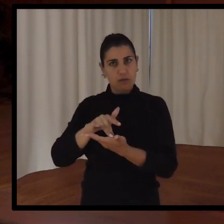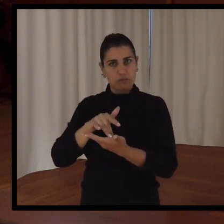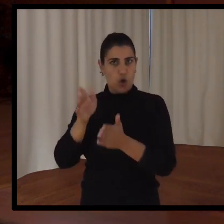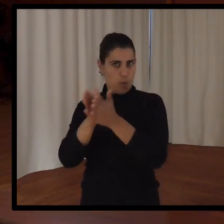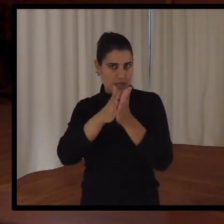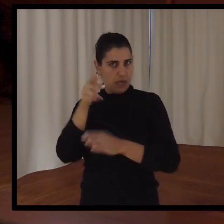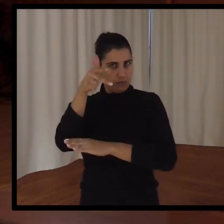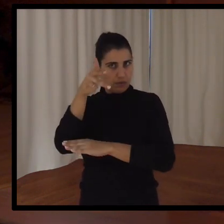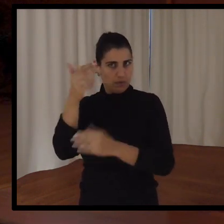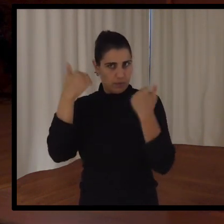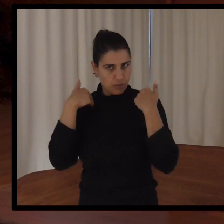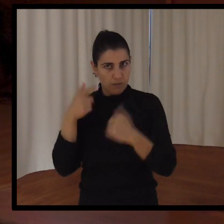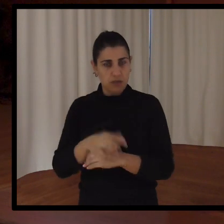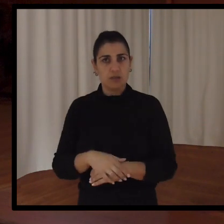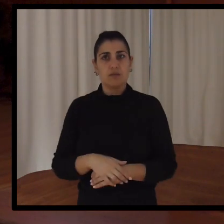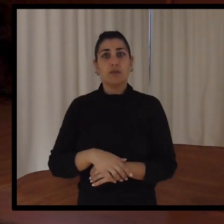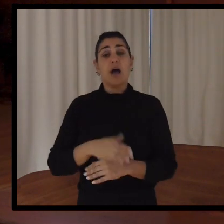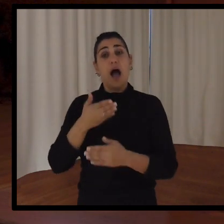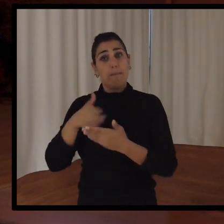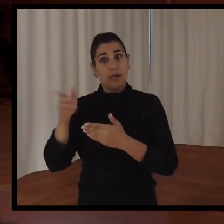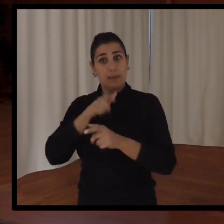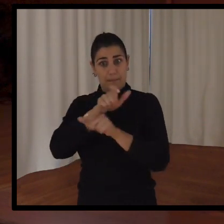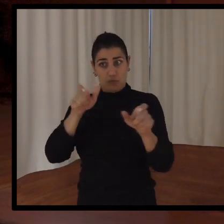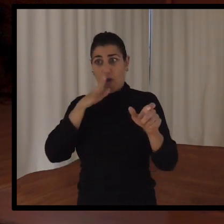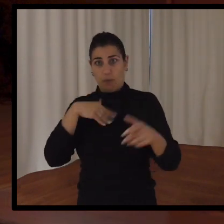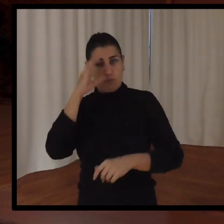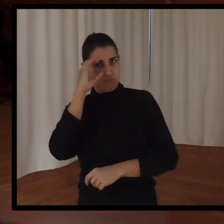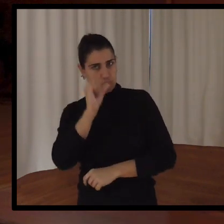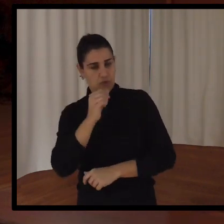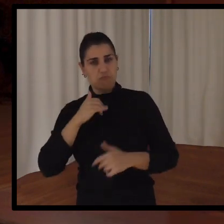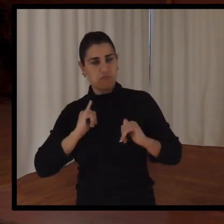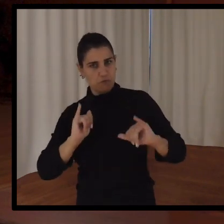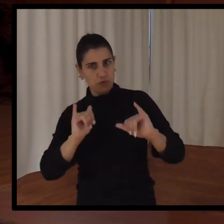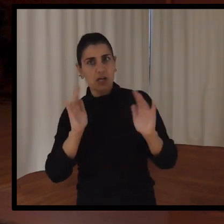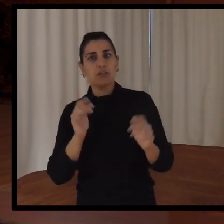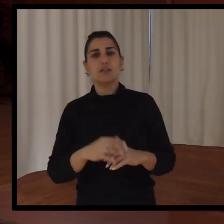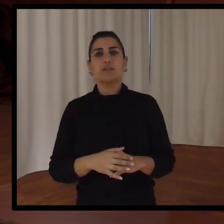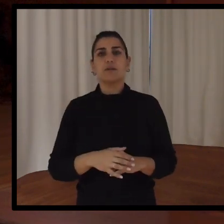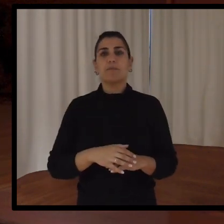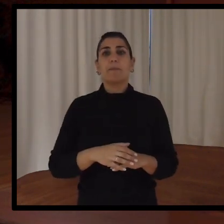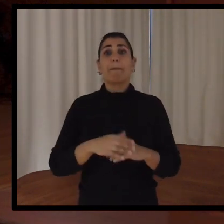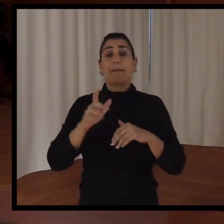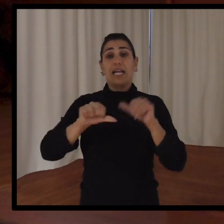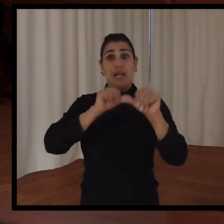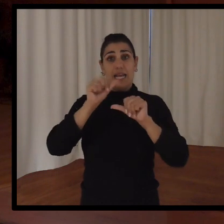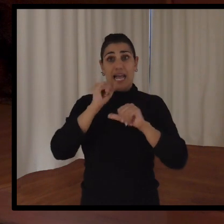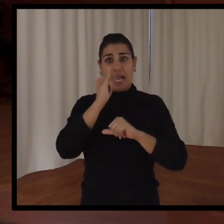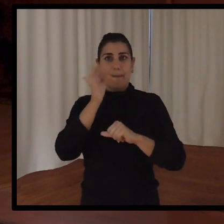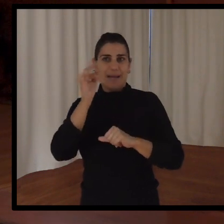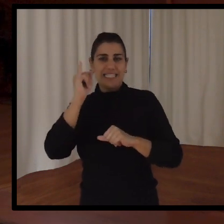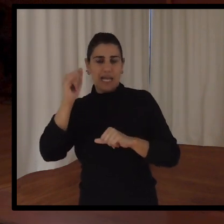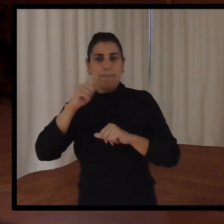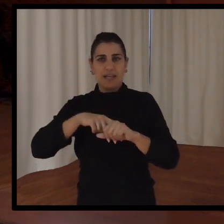aparte de las personas que estamos aquí disfrutando de escucharles, una manera de difundir la Liga IMASI junto con el resto de la